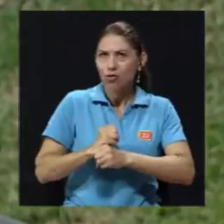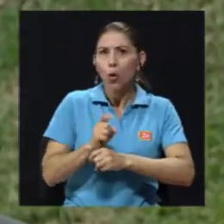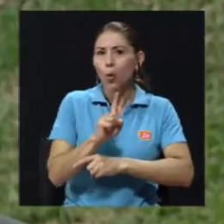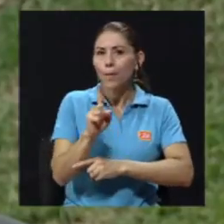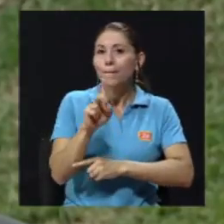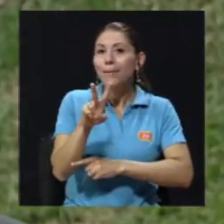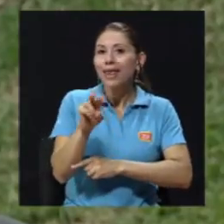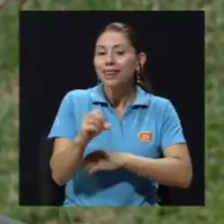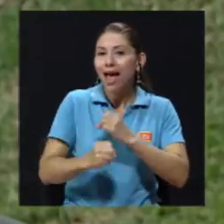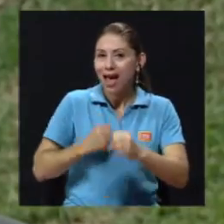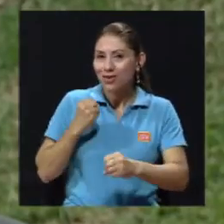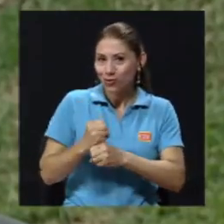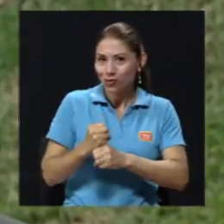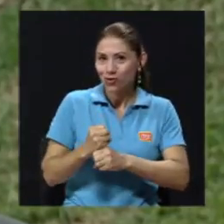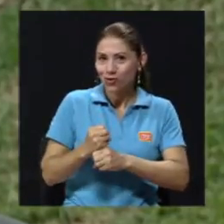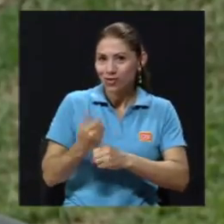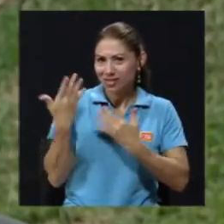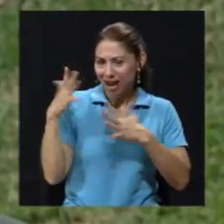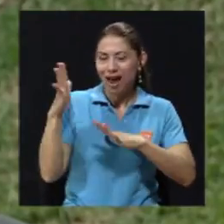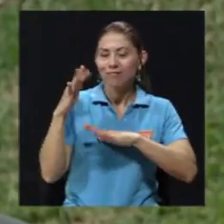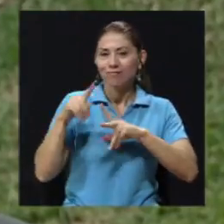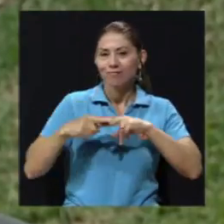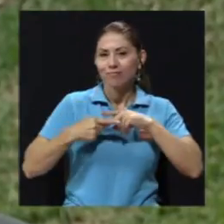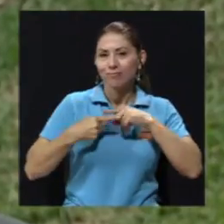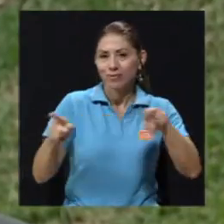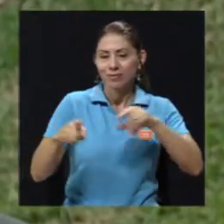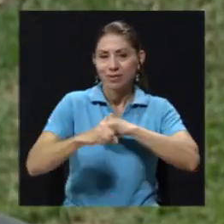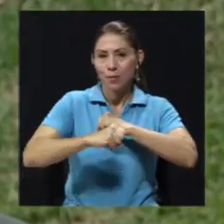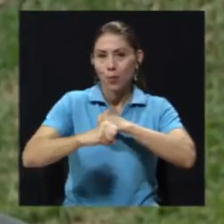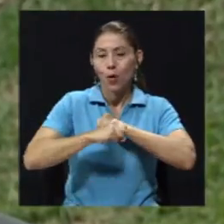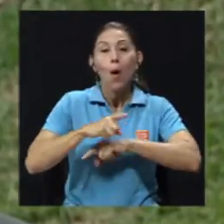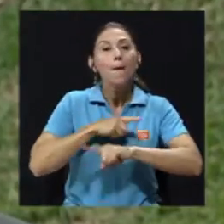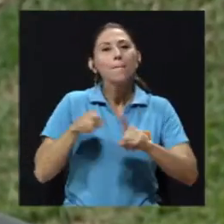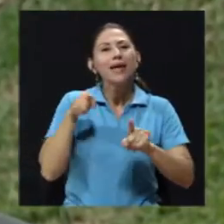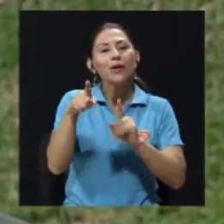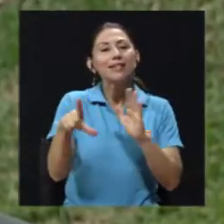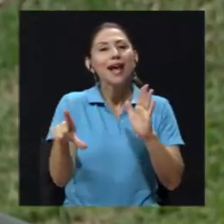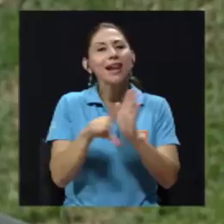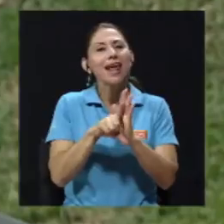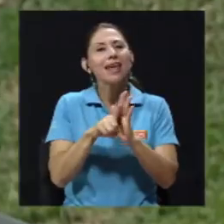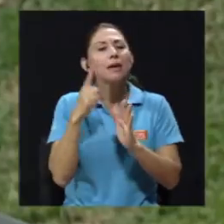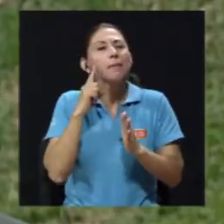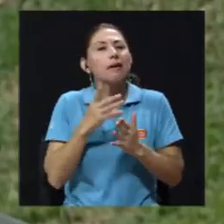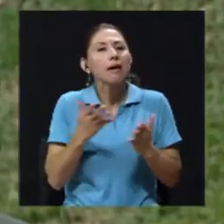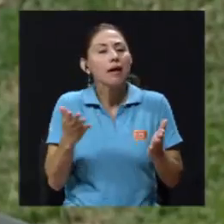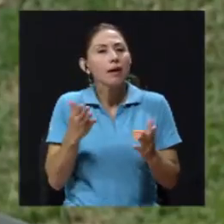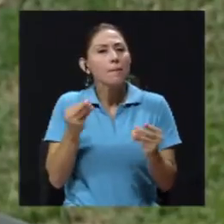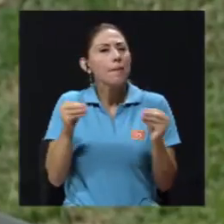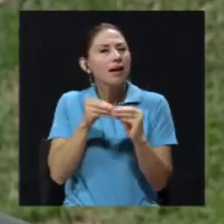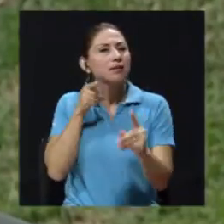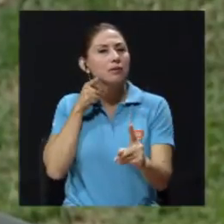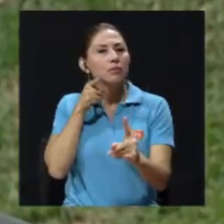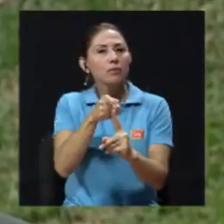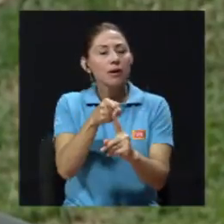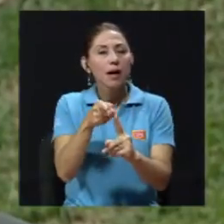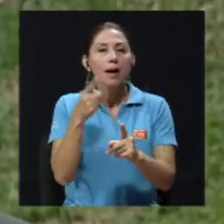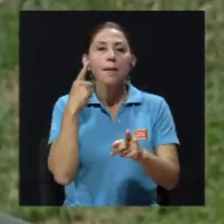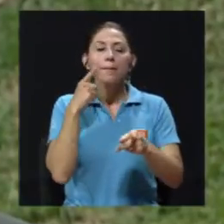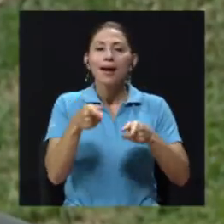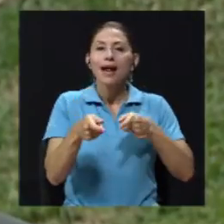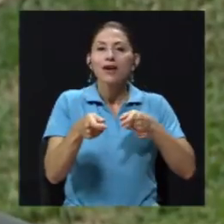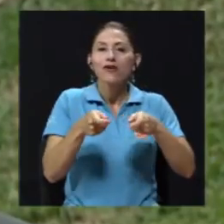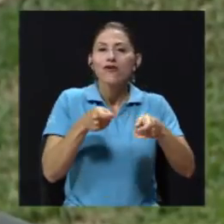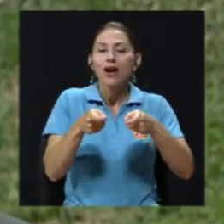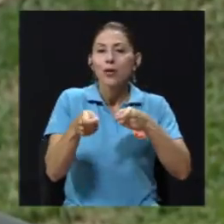años mejor dicho. Pero esa ley va más que todo a regular, es una